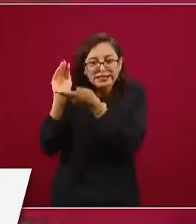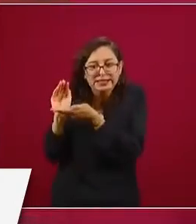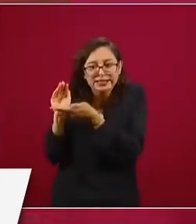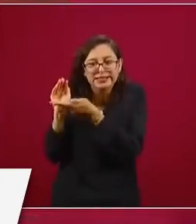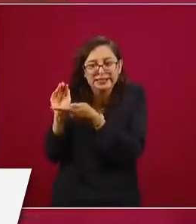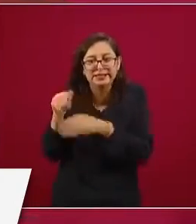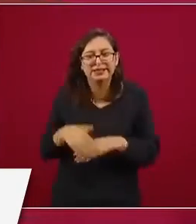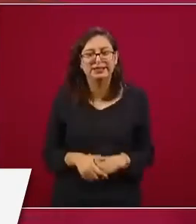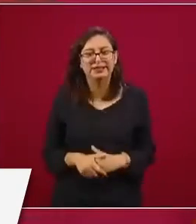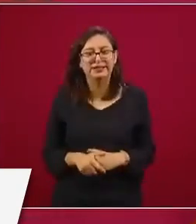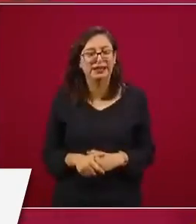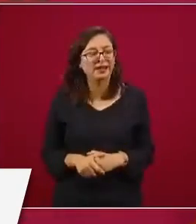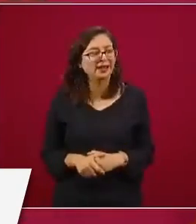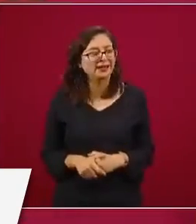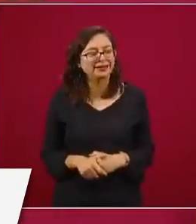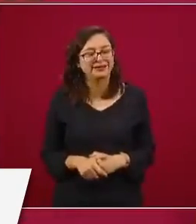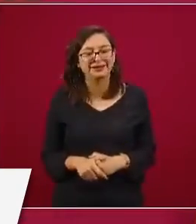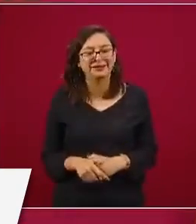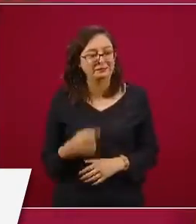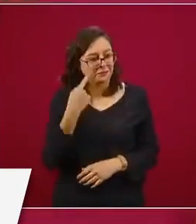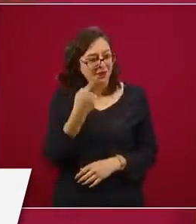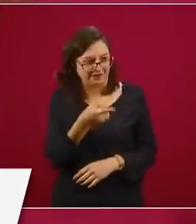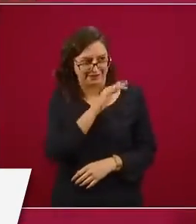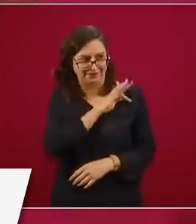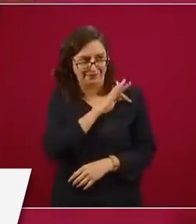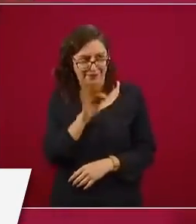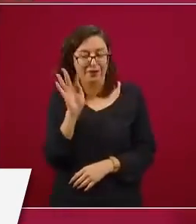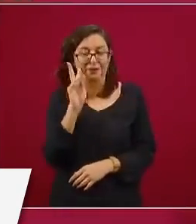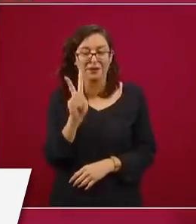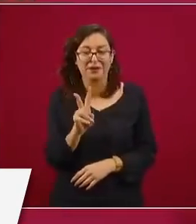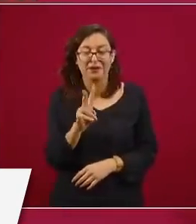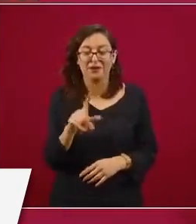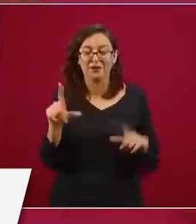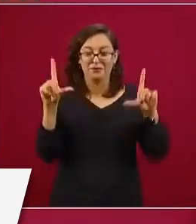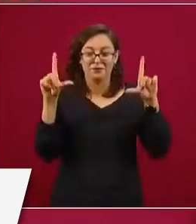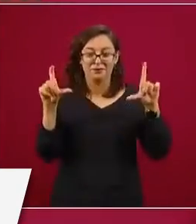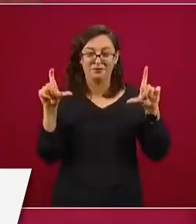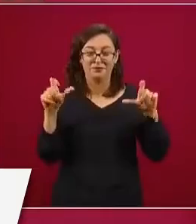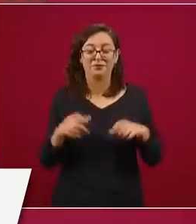¿No tienes una foto del avión ahí? Se pone uno ahí